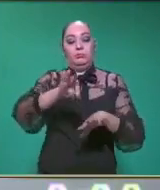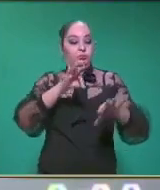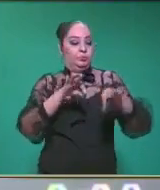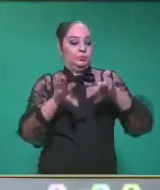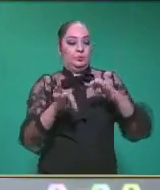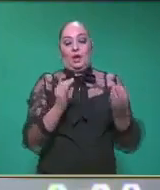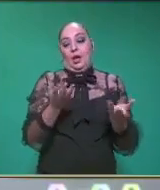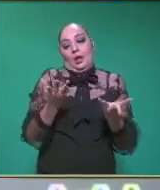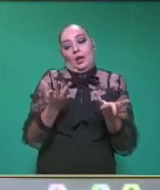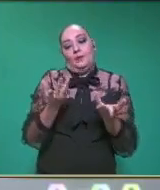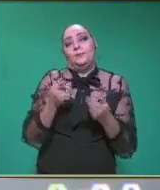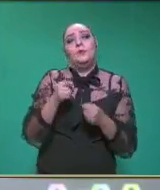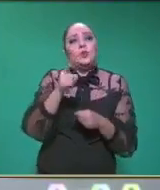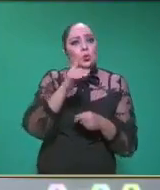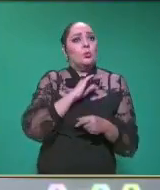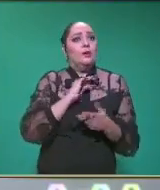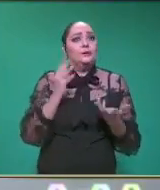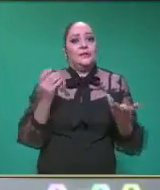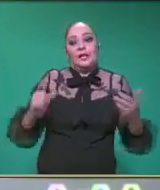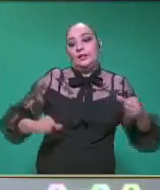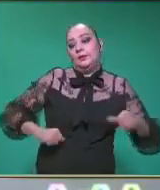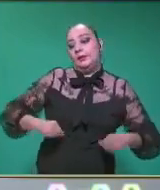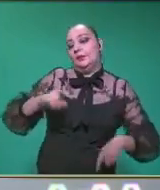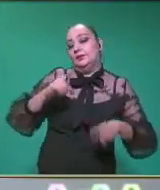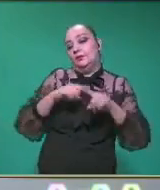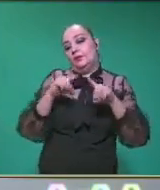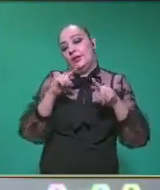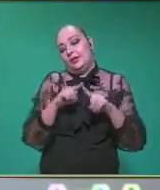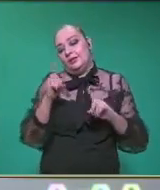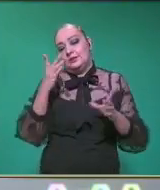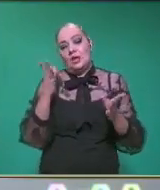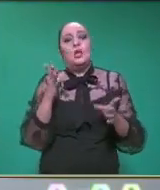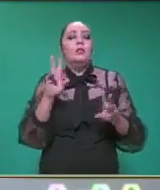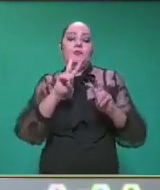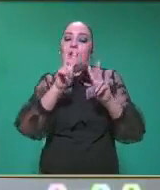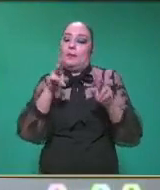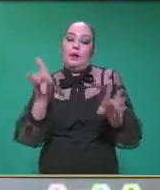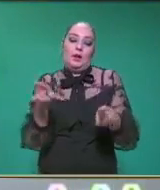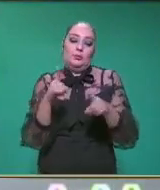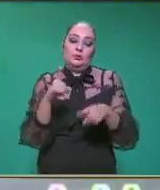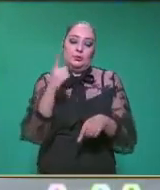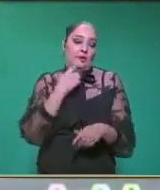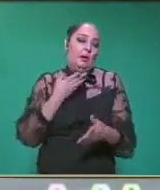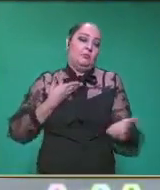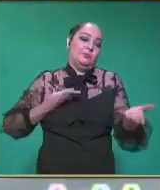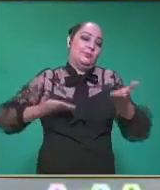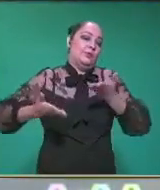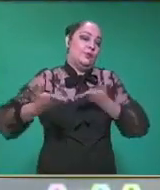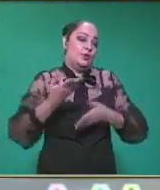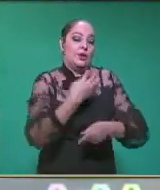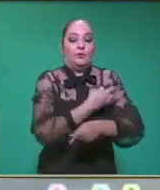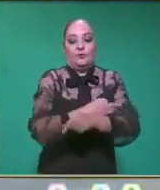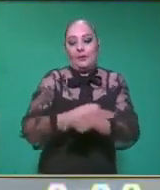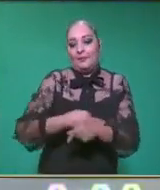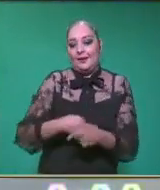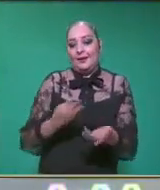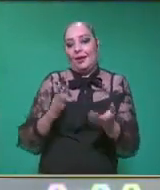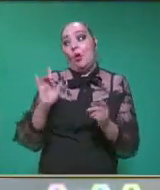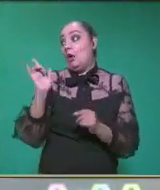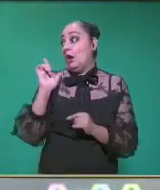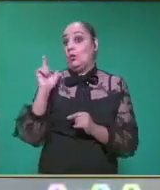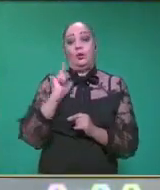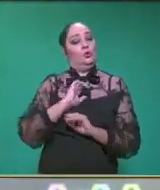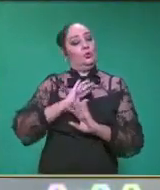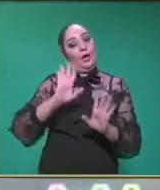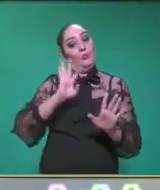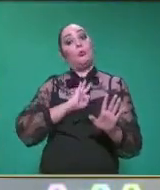Practiquen en casa actividades juntos que tengan que ver con la música. Para estar unidos en familia en este tiempo. Y esperamos muy pronto cuando nuestras